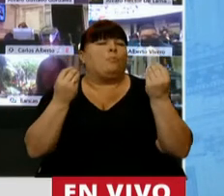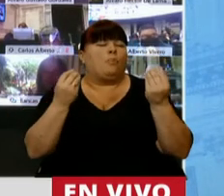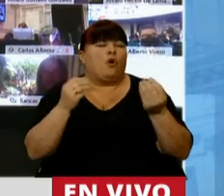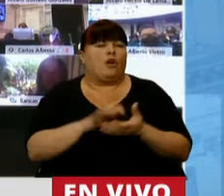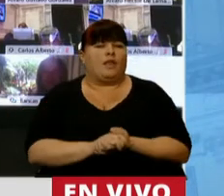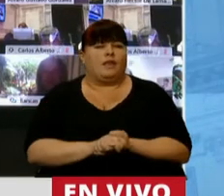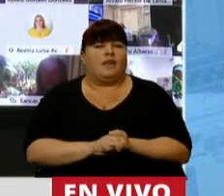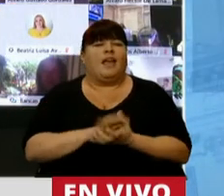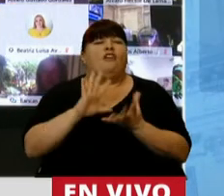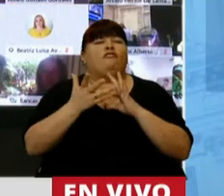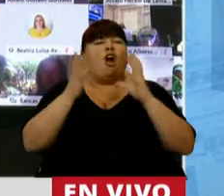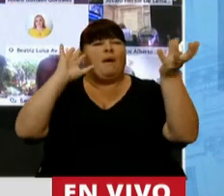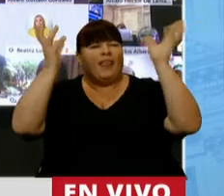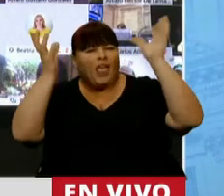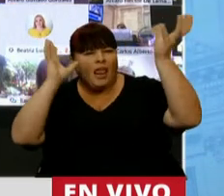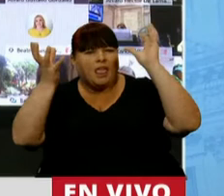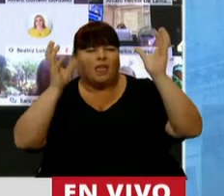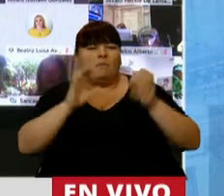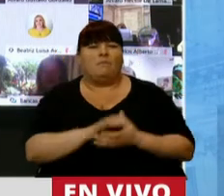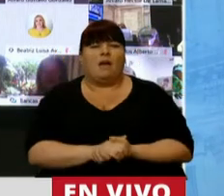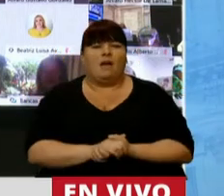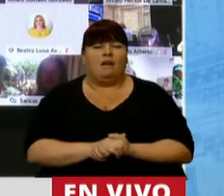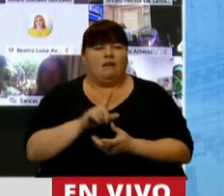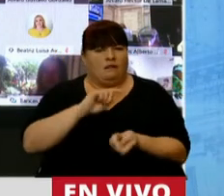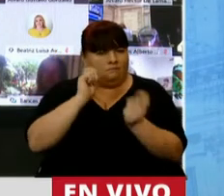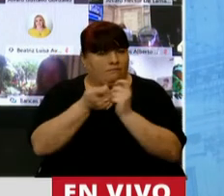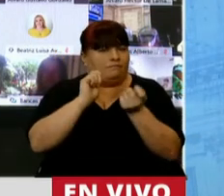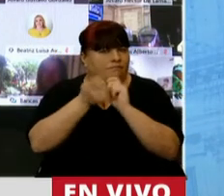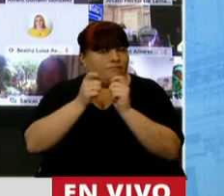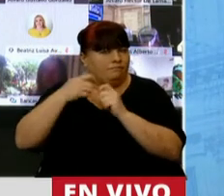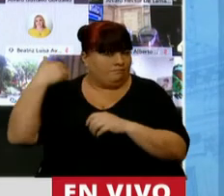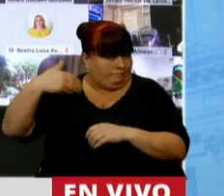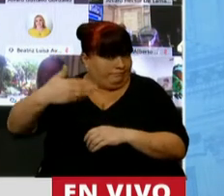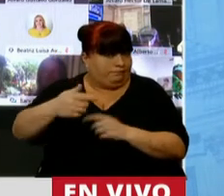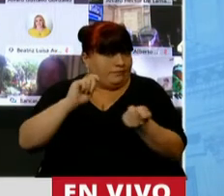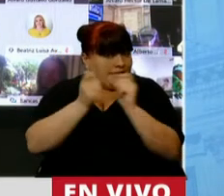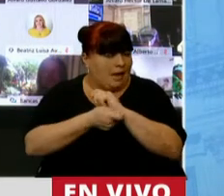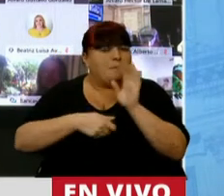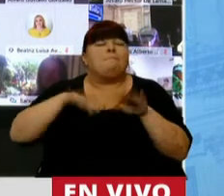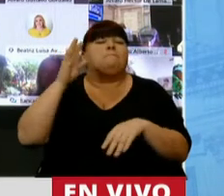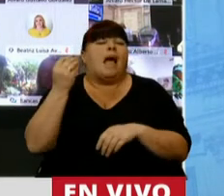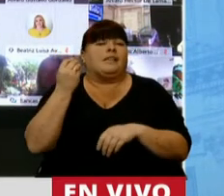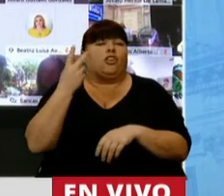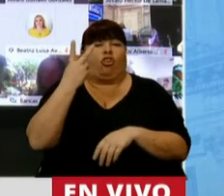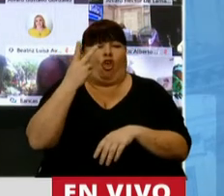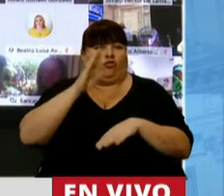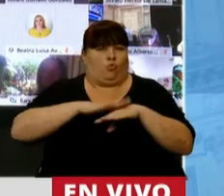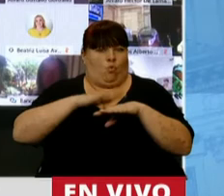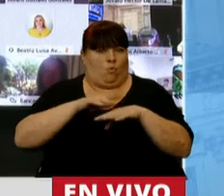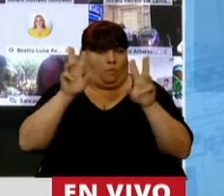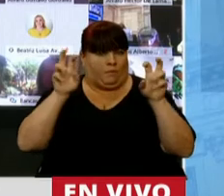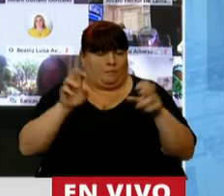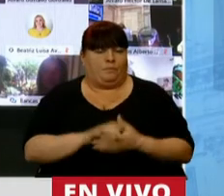que los patrones climatológicos están cambiando en el largo plazo, principalmente por dos factores.